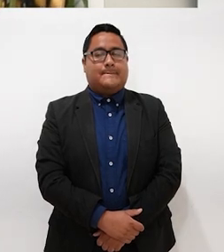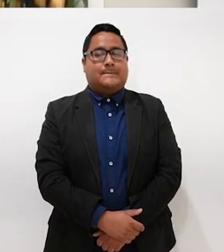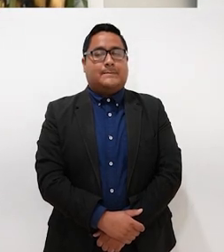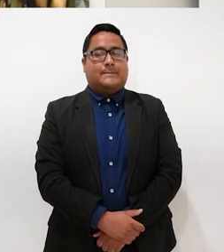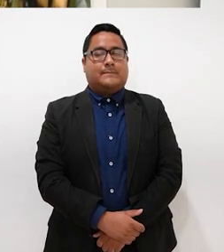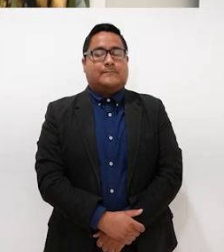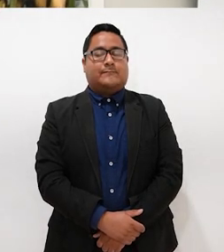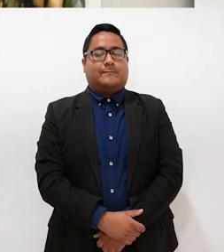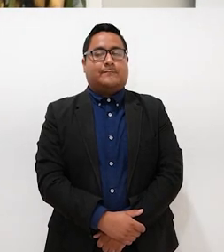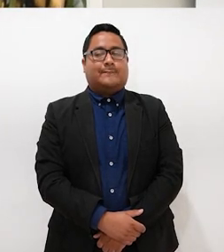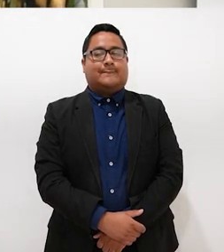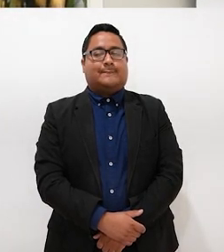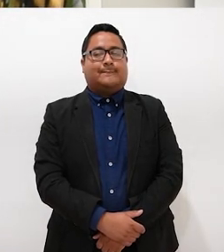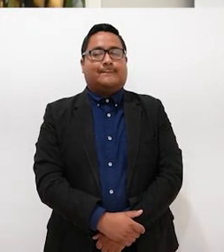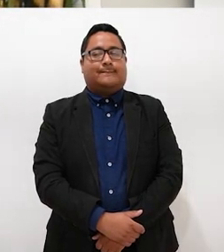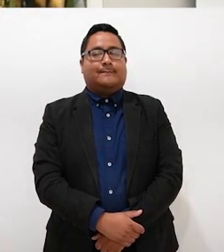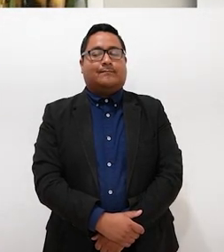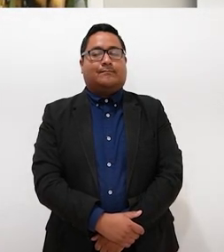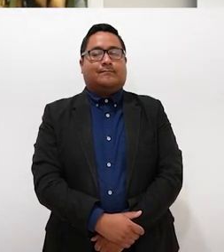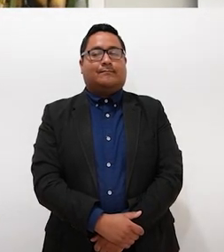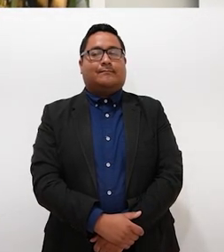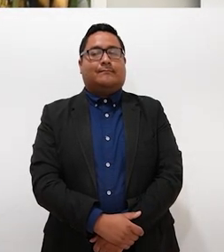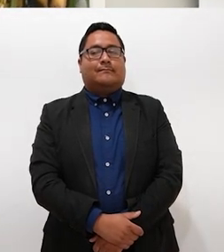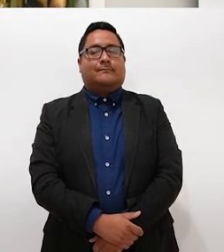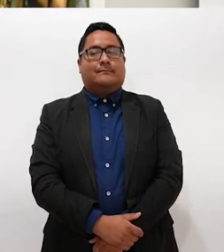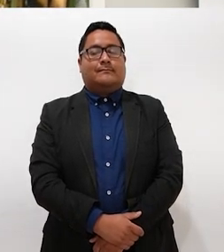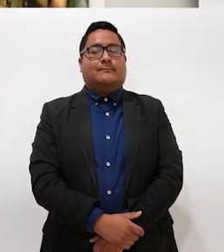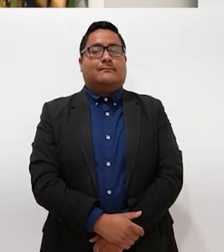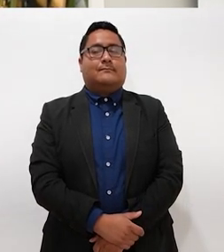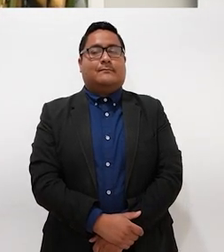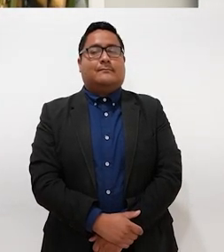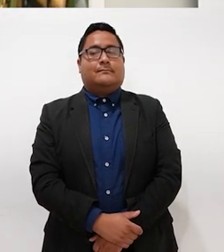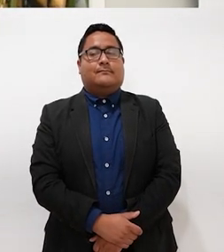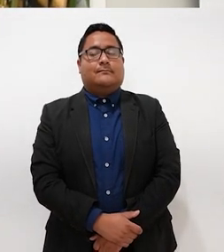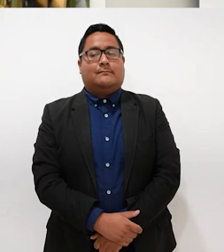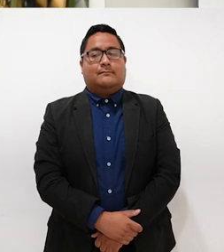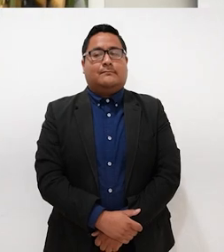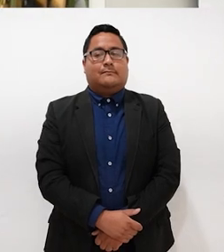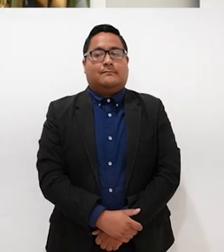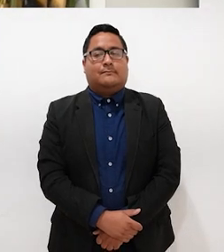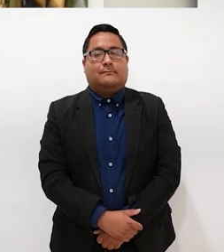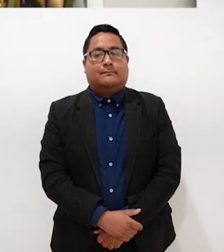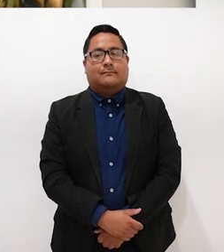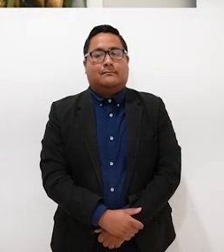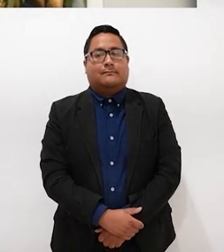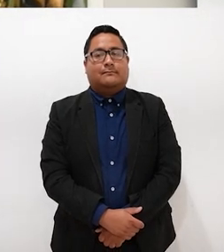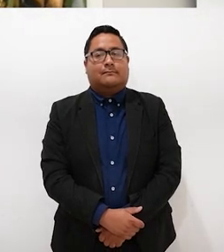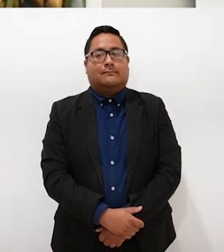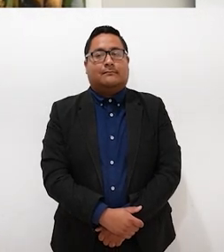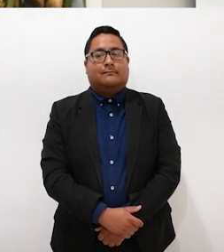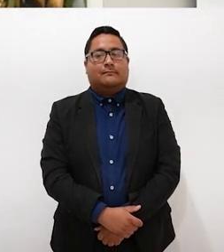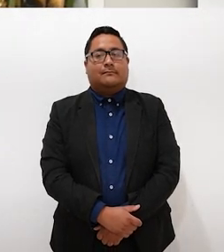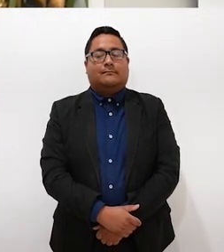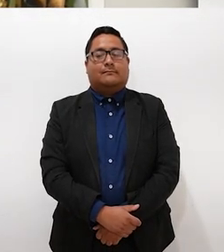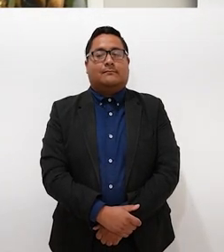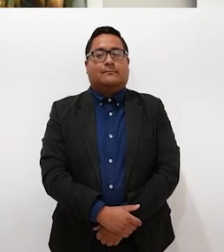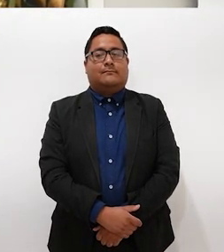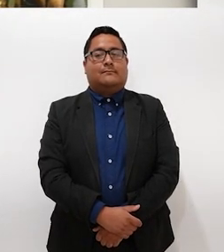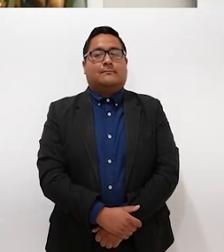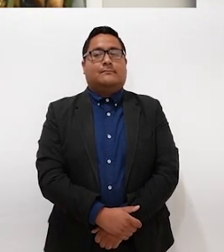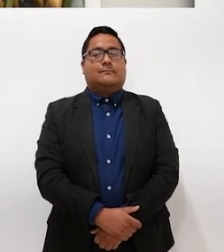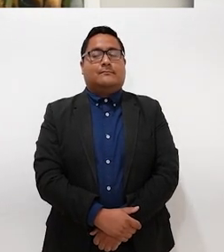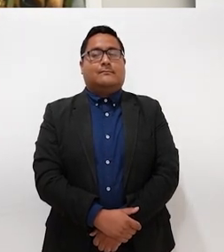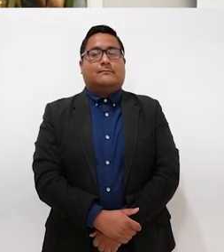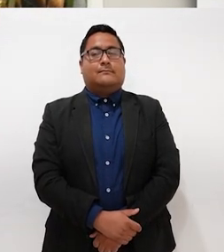presentando el día de hoy para lograr tener este respeto hacia la comunidad sorda y las expuse este día. La verdad me sorprendió mucho que este día,